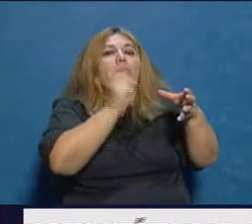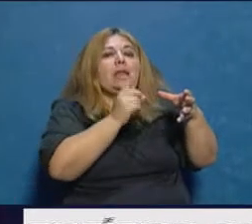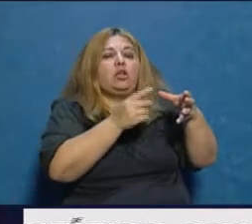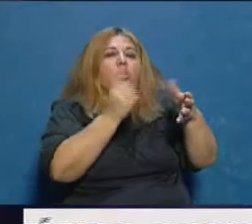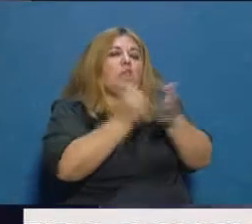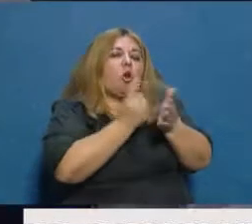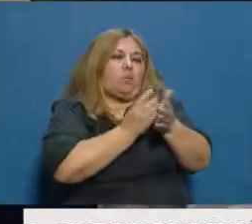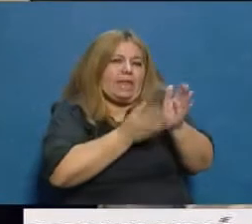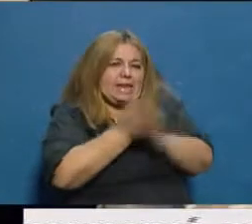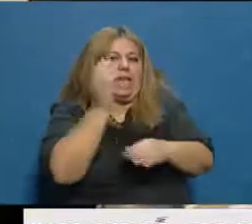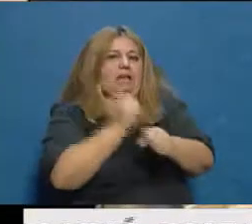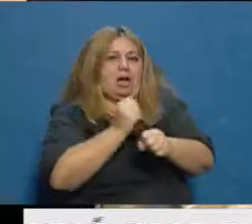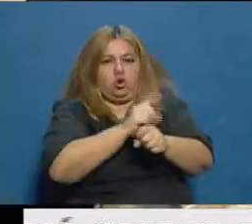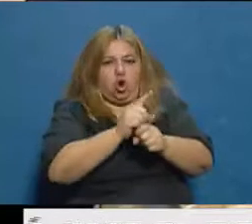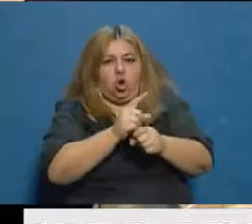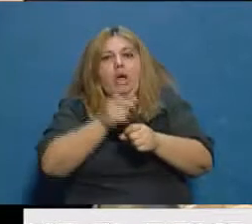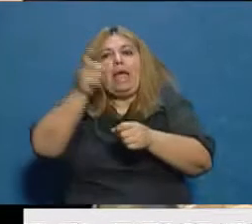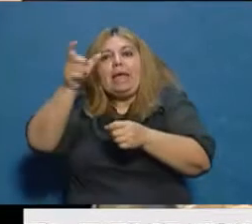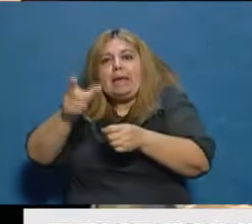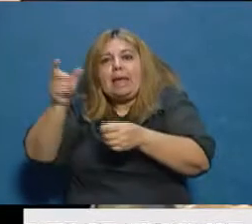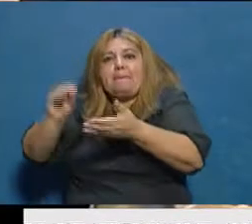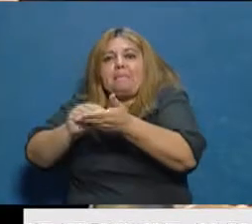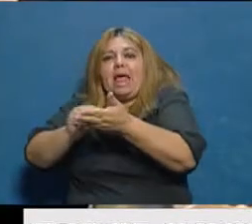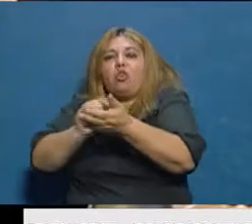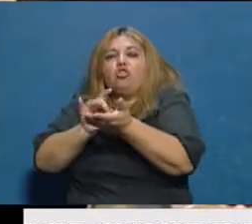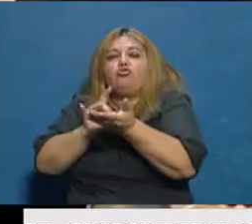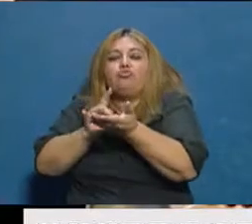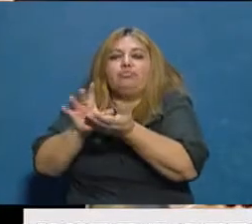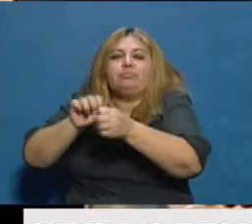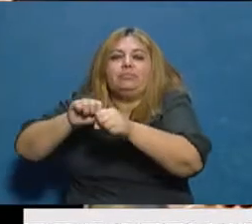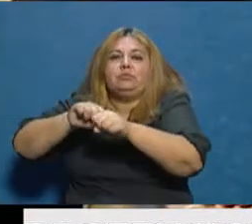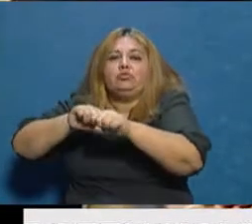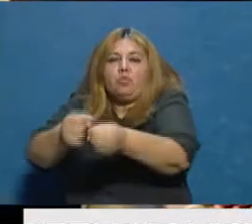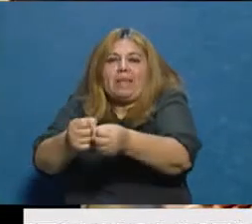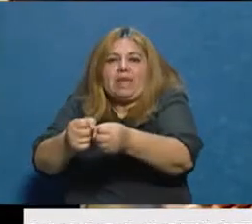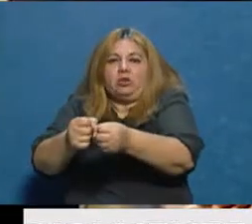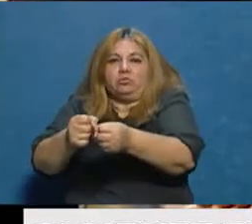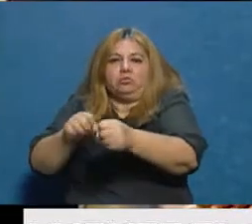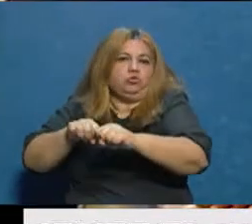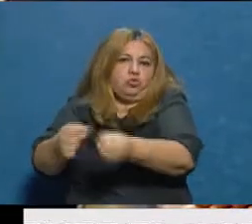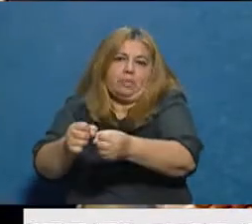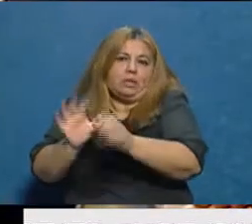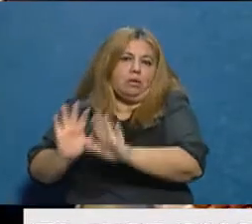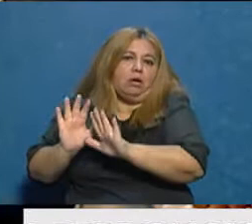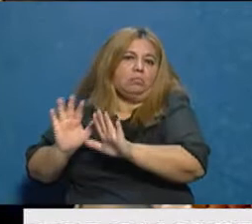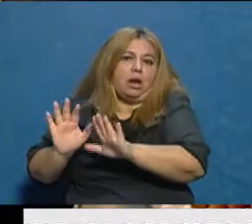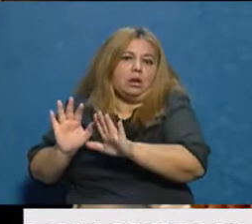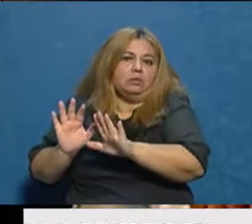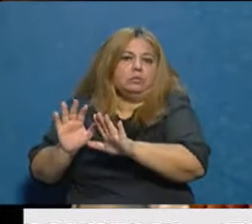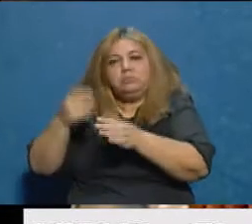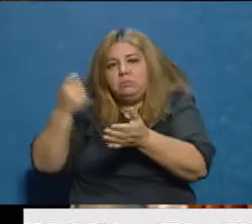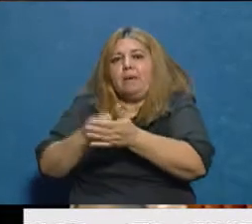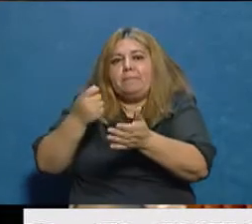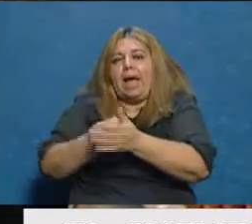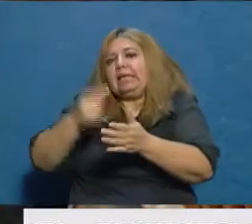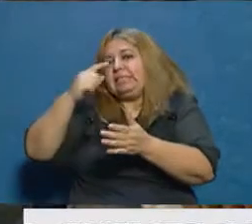trabajar a raíz de su vulnerabilidad ante el COVID. Estamos refiriéndonos a las personas mayores